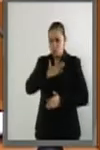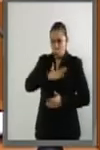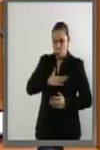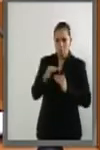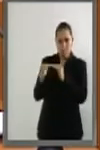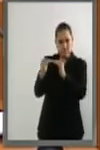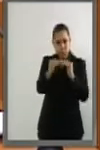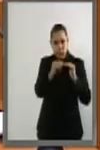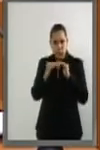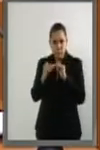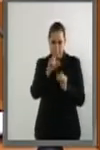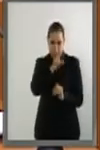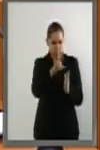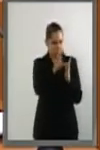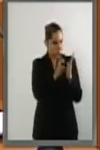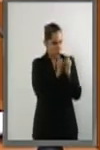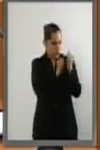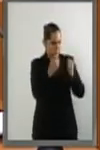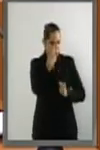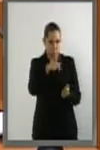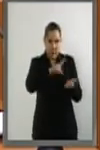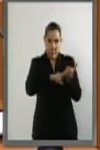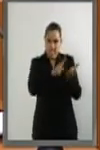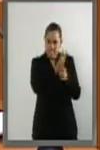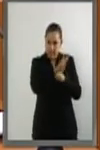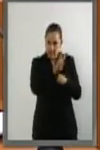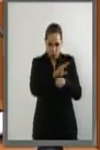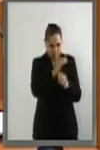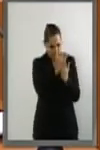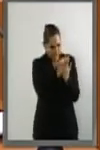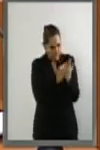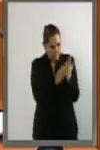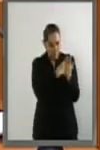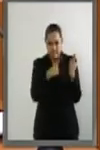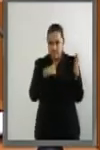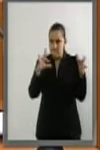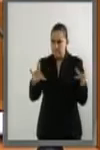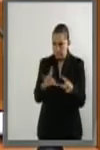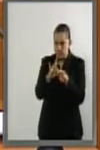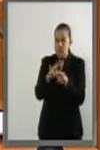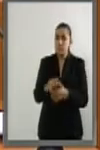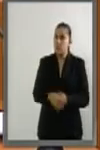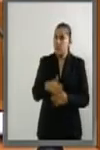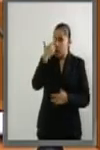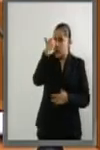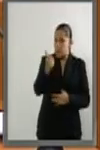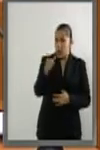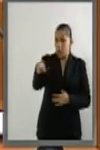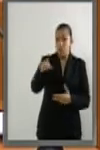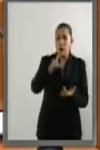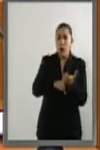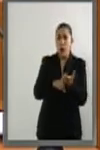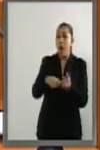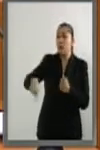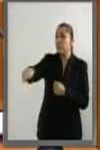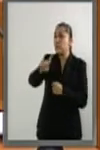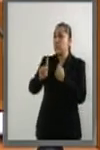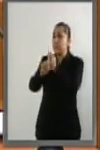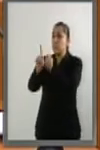Coincidimos en que no se debe de aprovechar un problema exterior para hacer política interior.